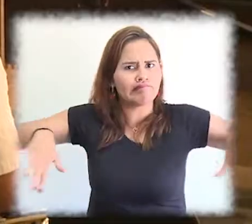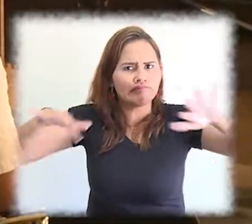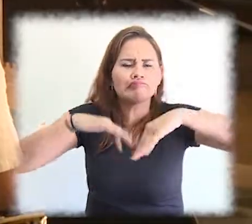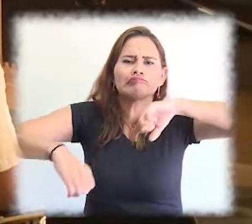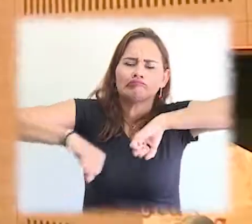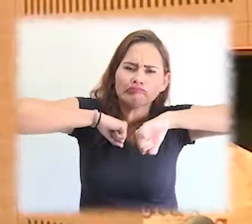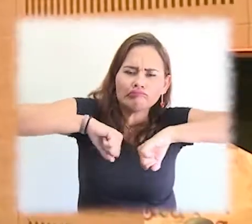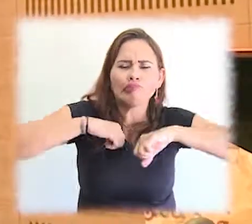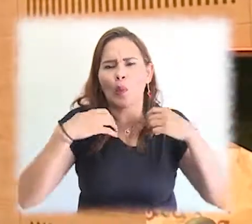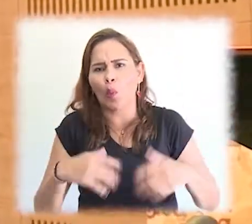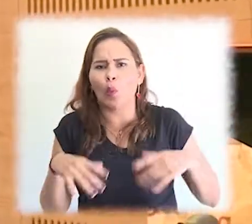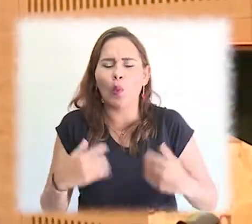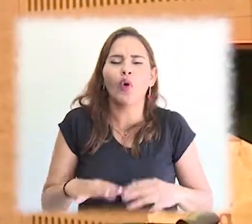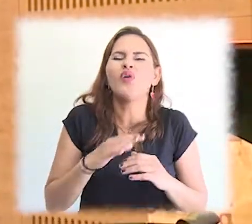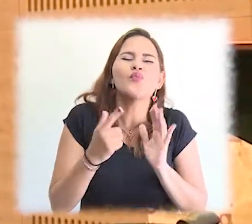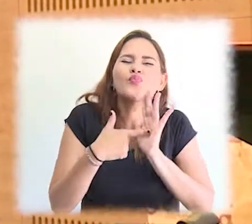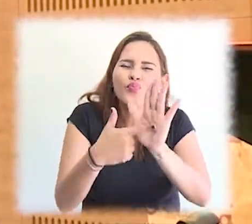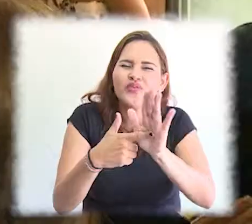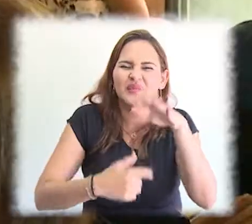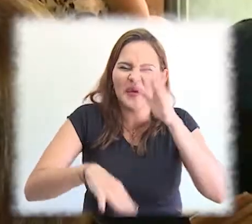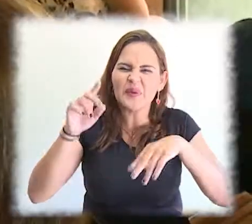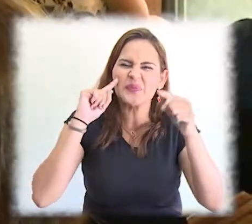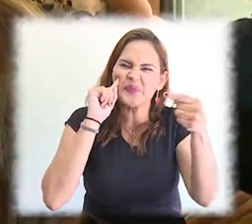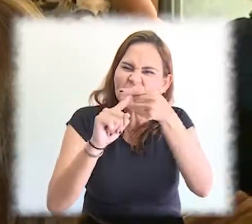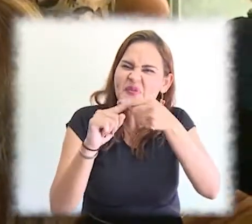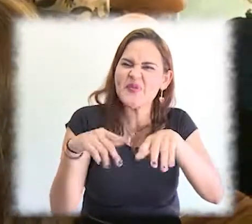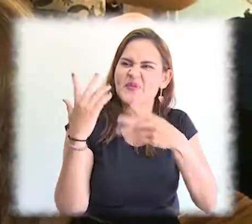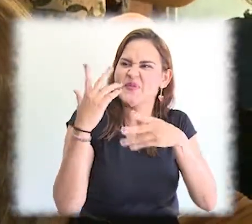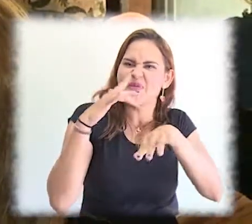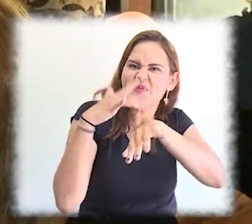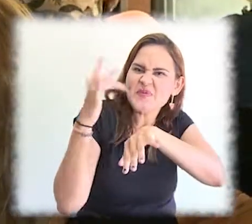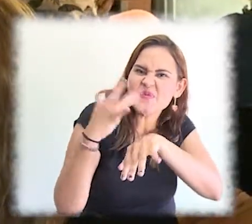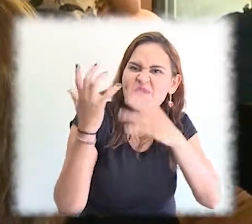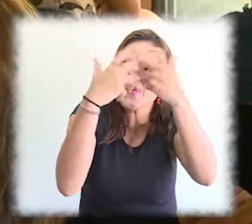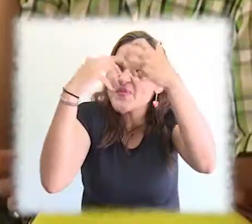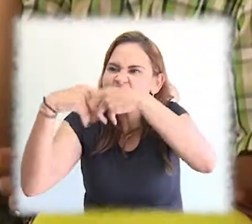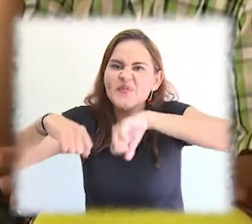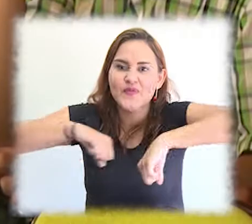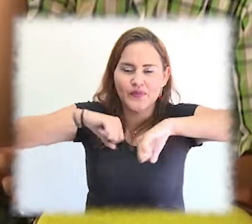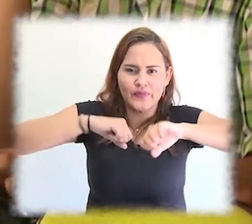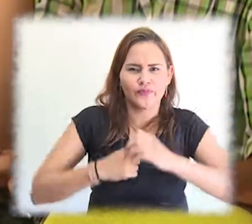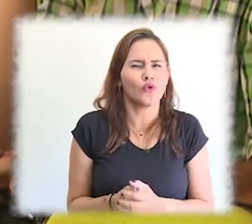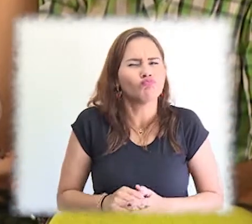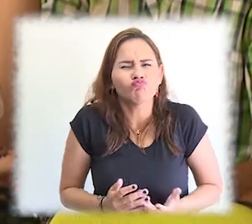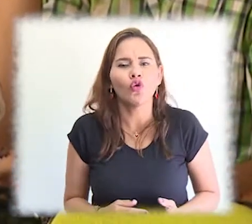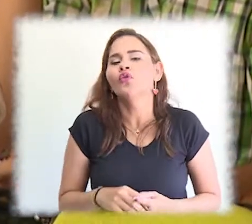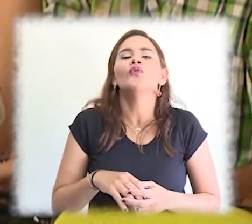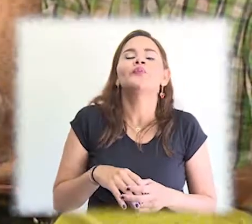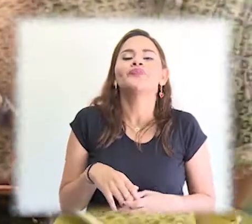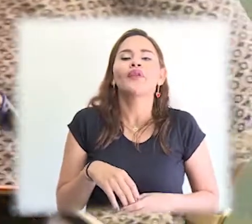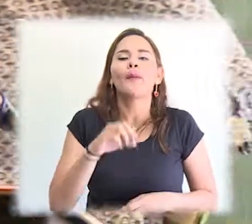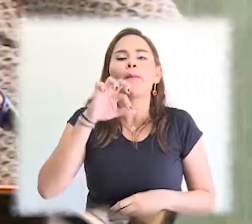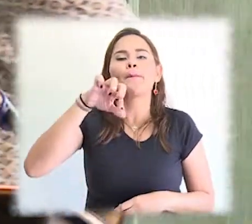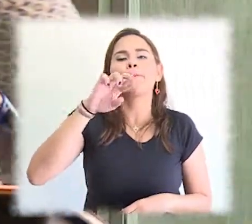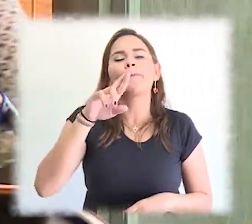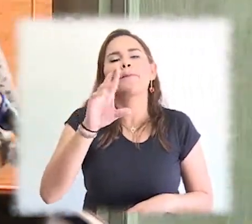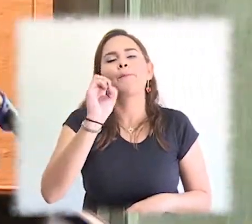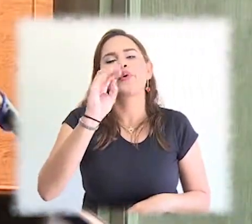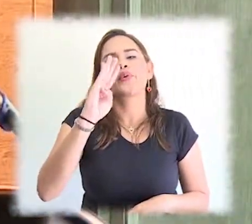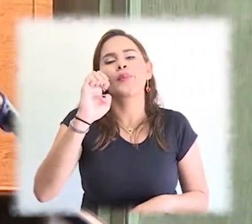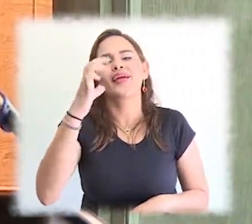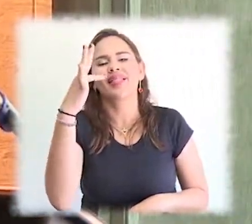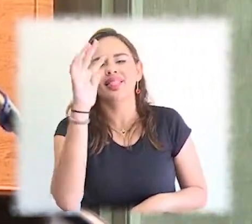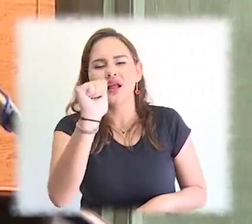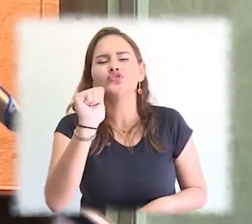el programa Proveta 3.0 de la Alcaldía de Barranquilla, asimismo Macondo Lab, presentado por la doctora Paola